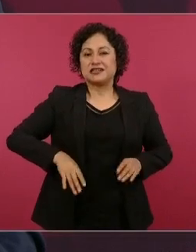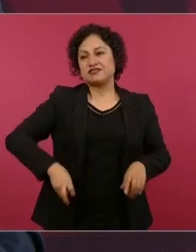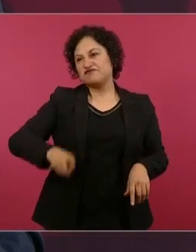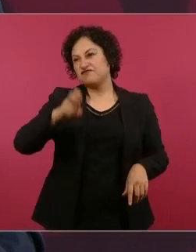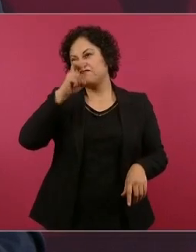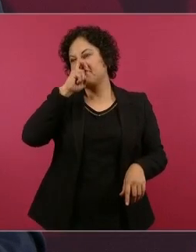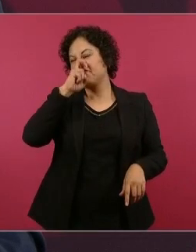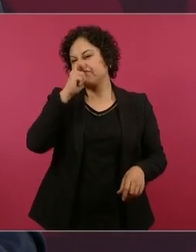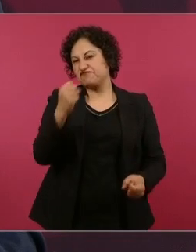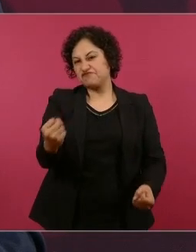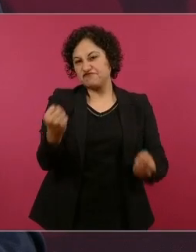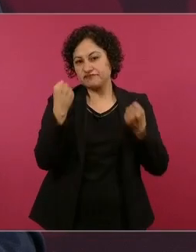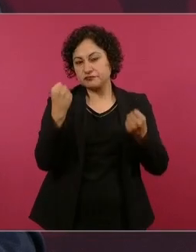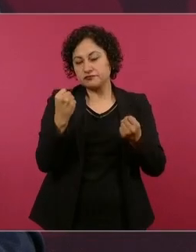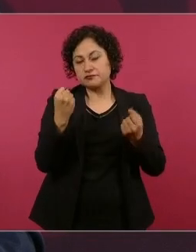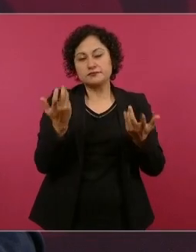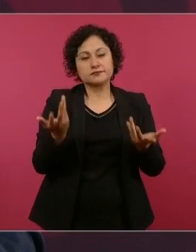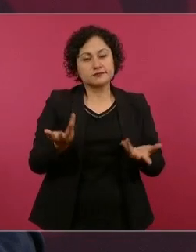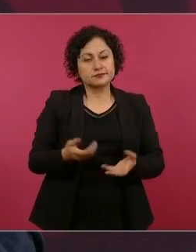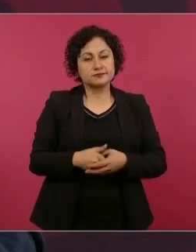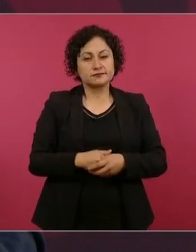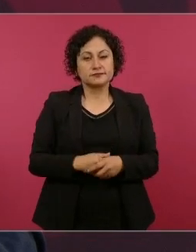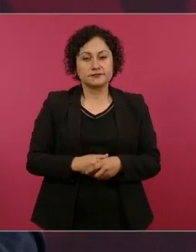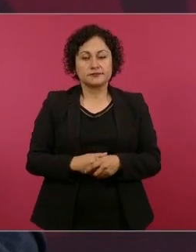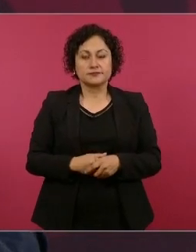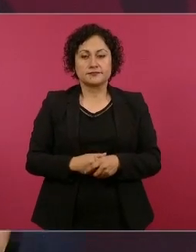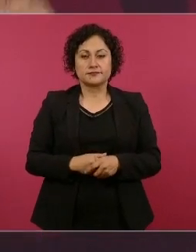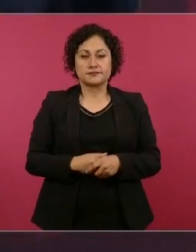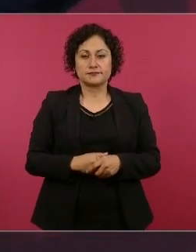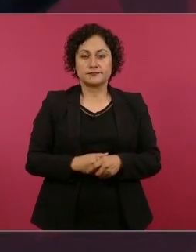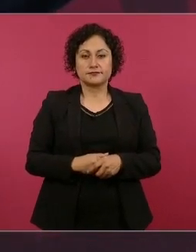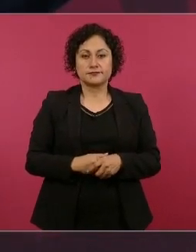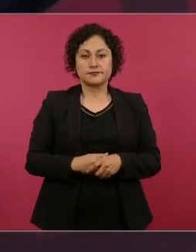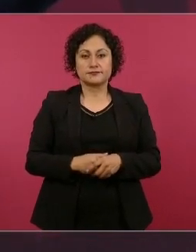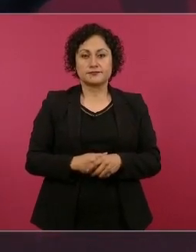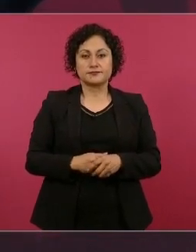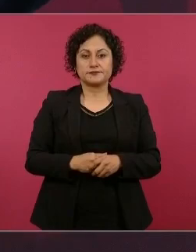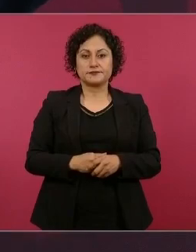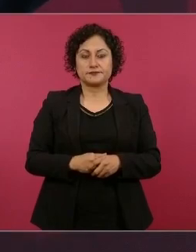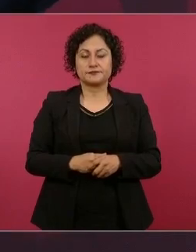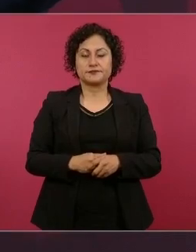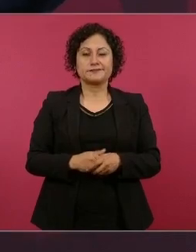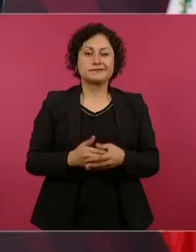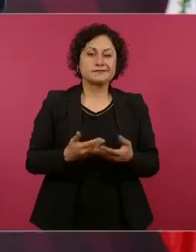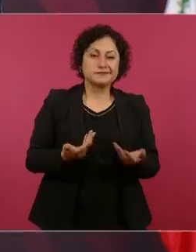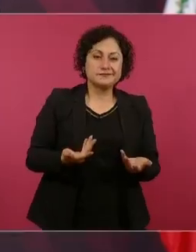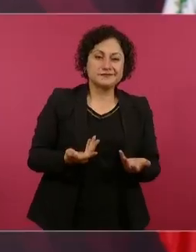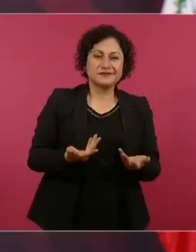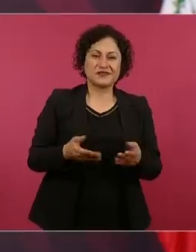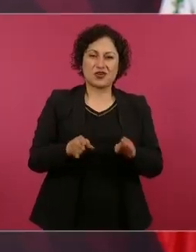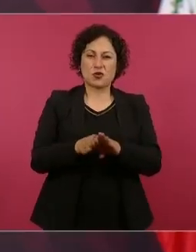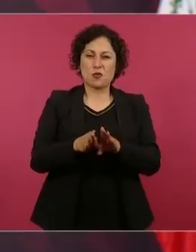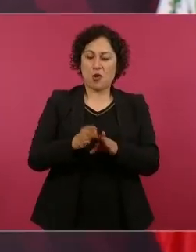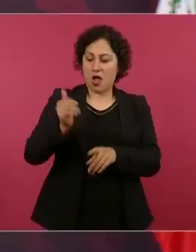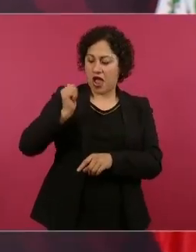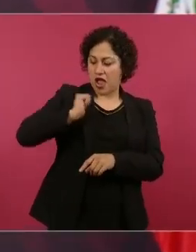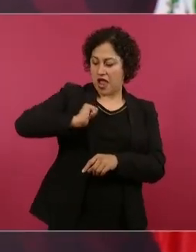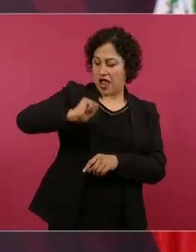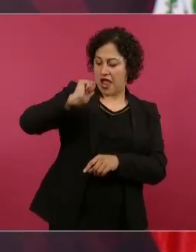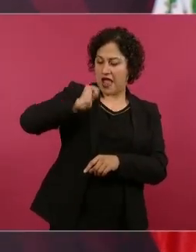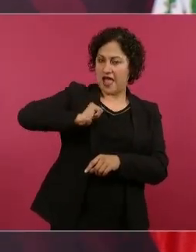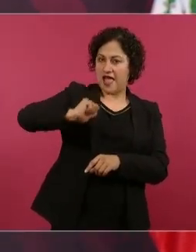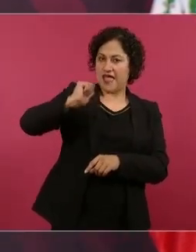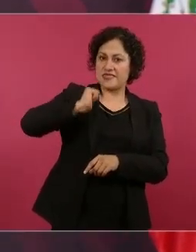muy apegada a la antigua política